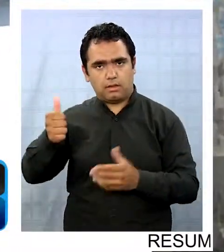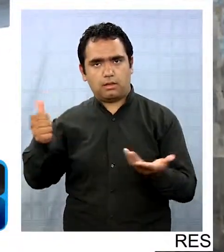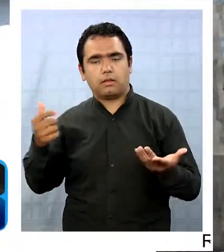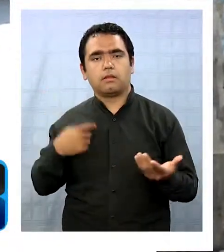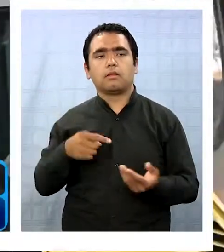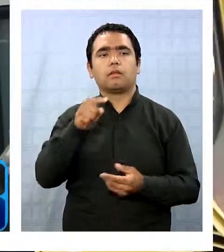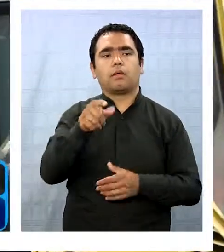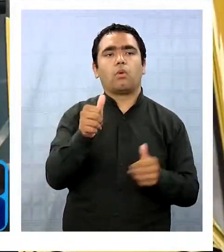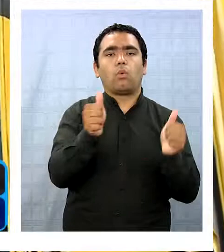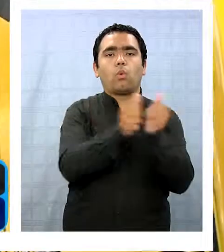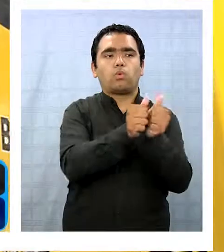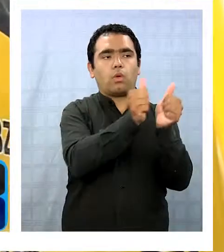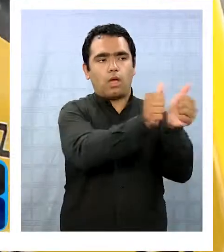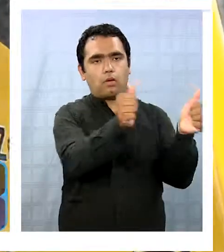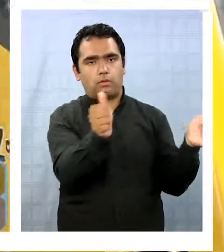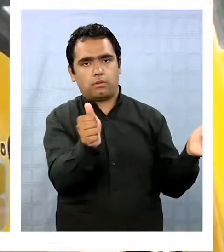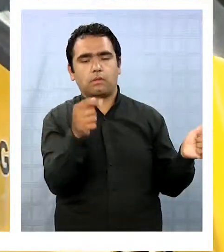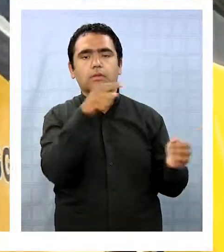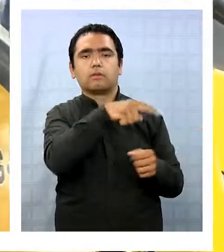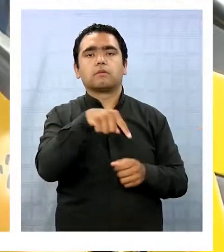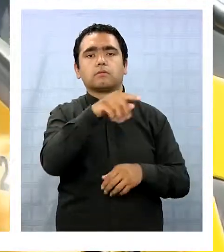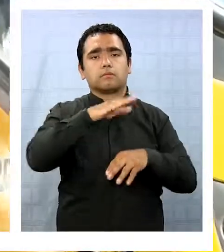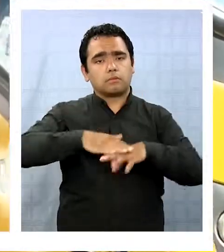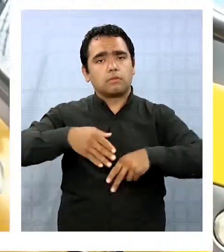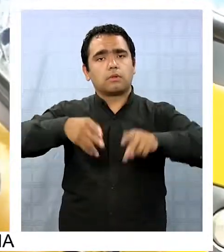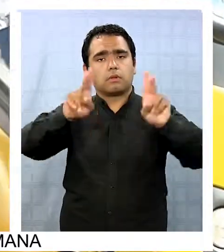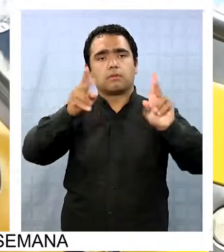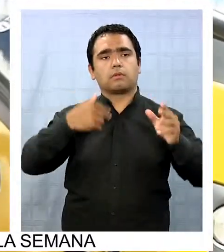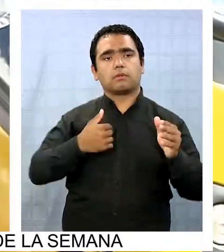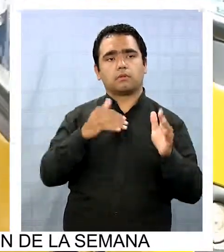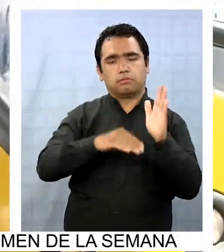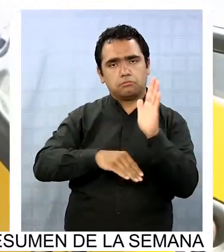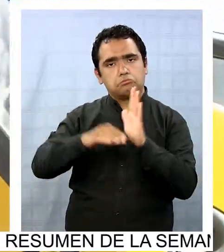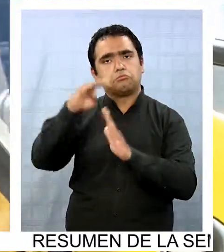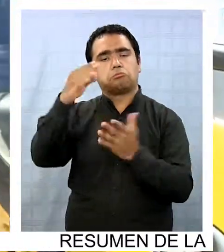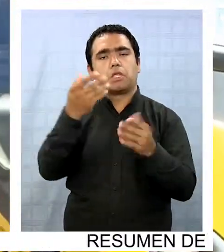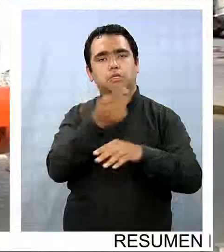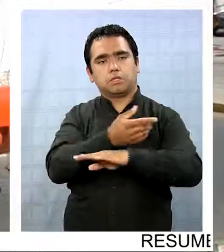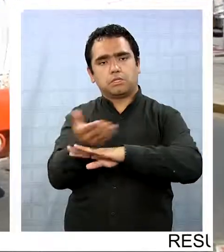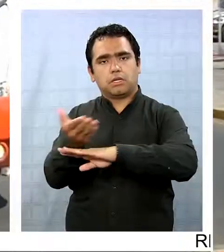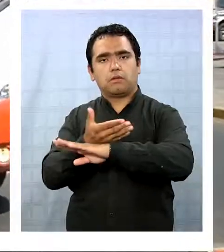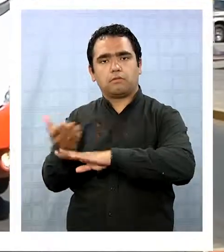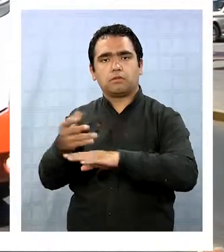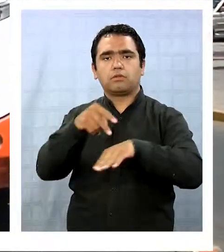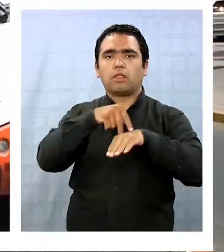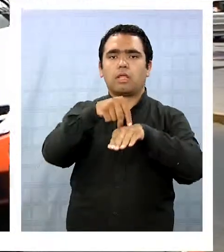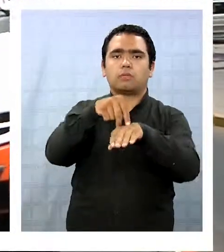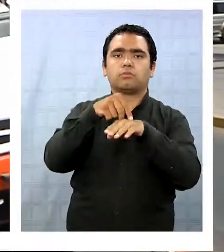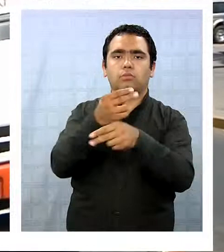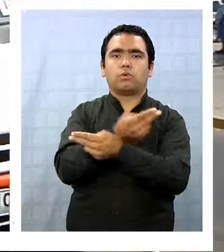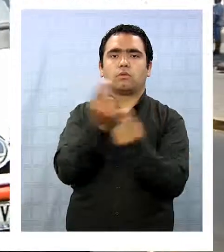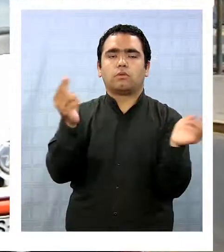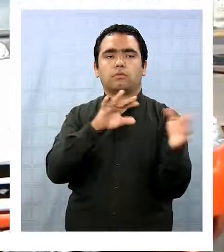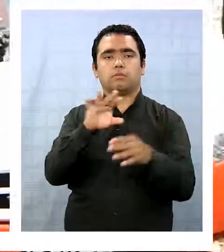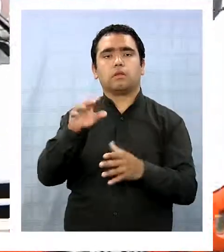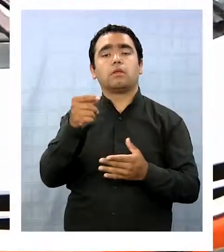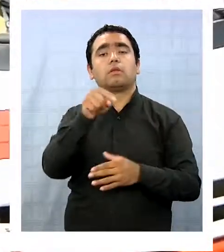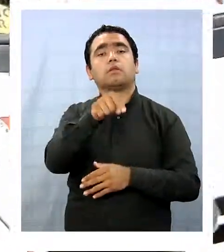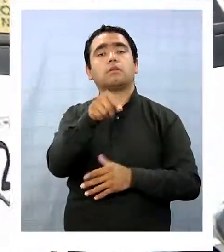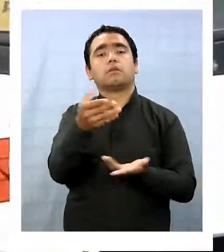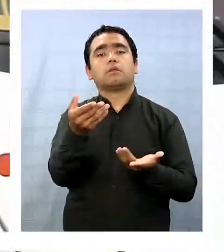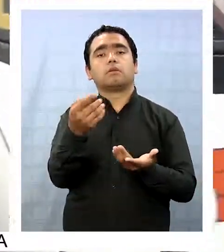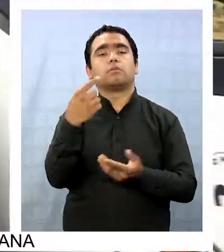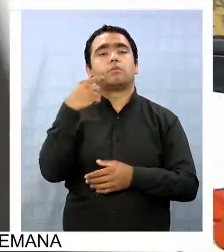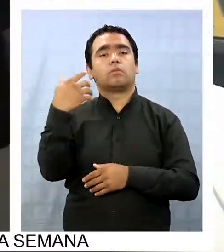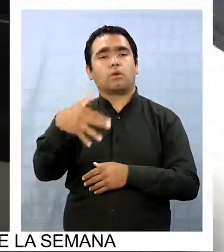junto a las autoridades que permitirán elevar el estándar de este servicio de transporte público. La incorporación de